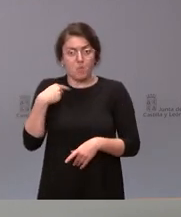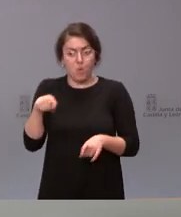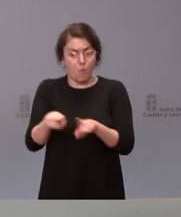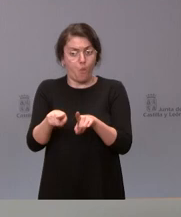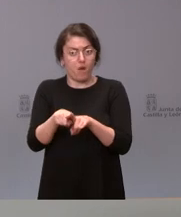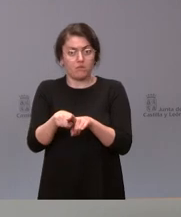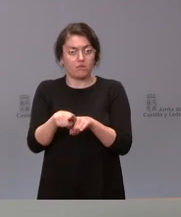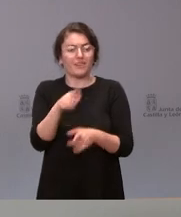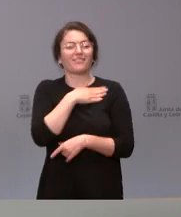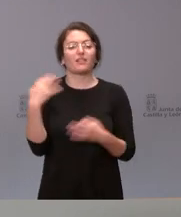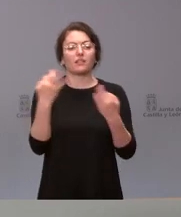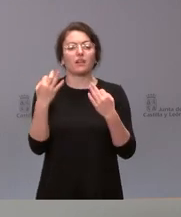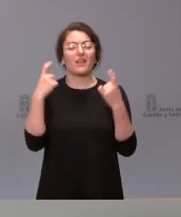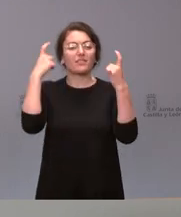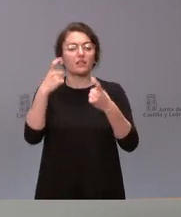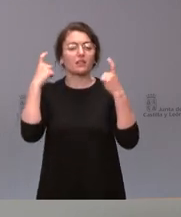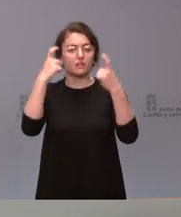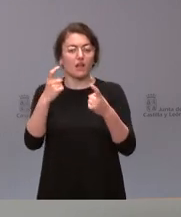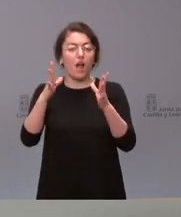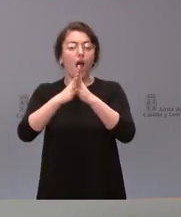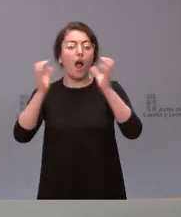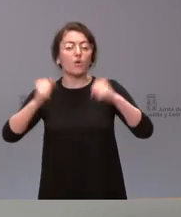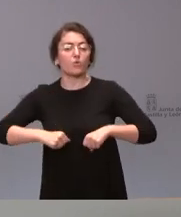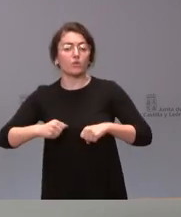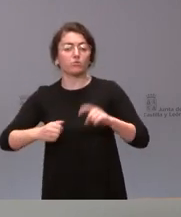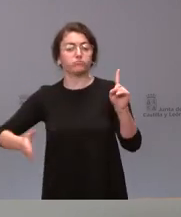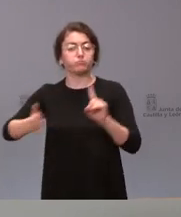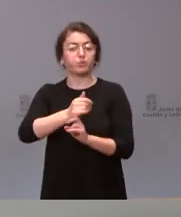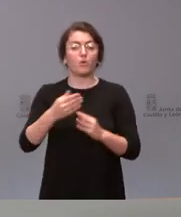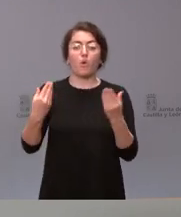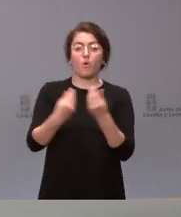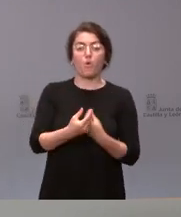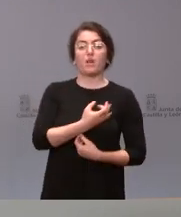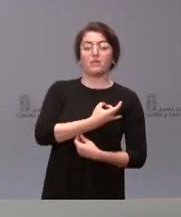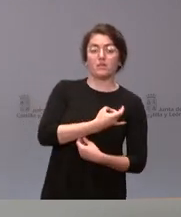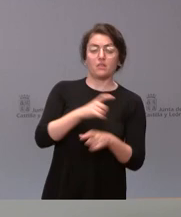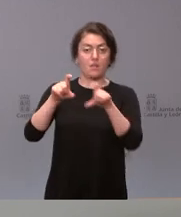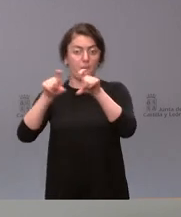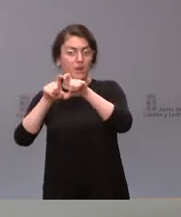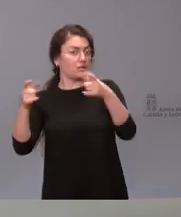acuerdos con los representantes legítimos de los trabajadores y de las empresas de nuestra comunidad autónoma.